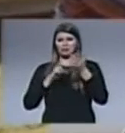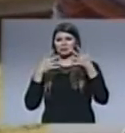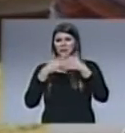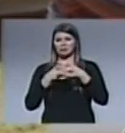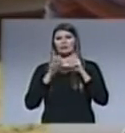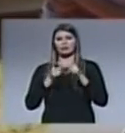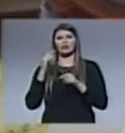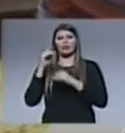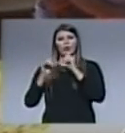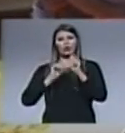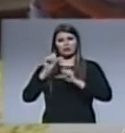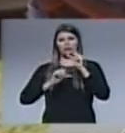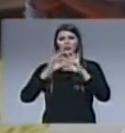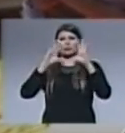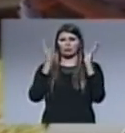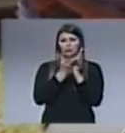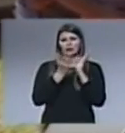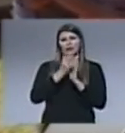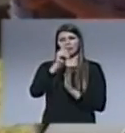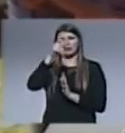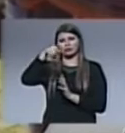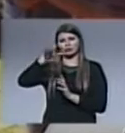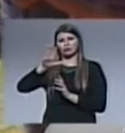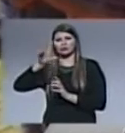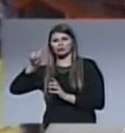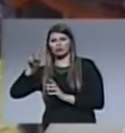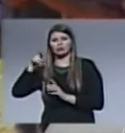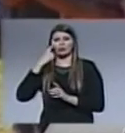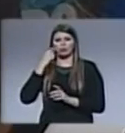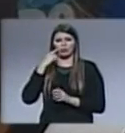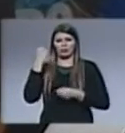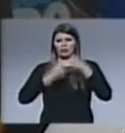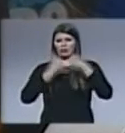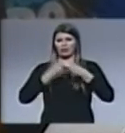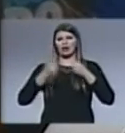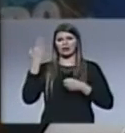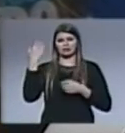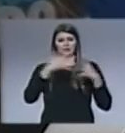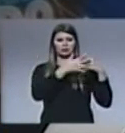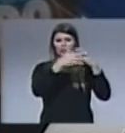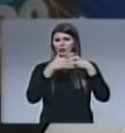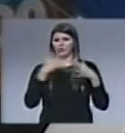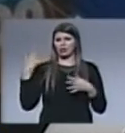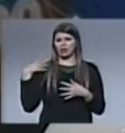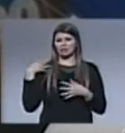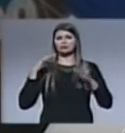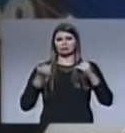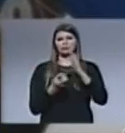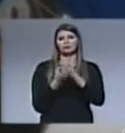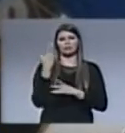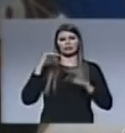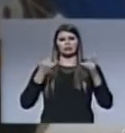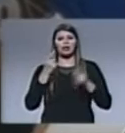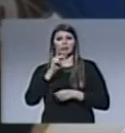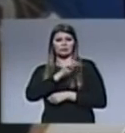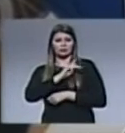organización mundial que fue fundada en 1952 por el empresario Demo Sacarián en Los Ángeles, California. Está formada por hombres laicos